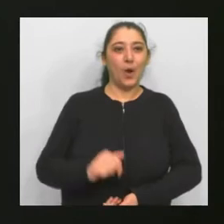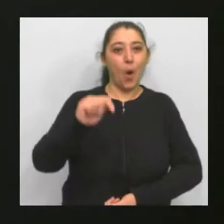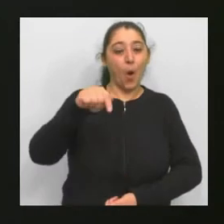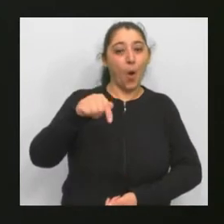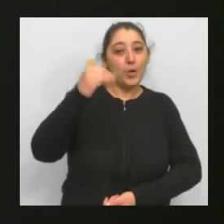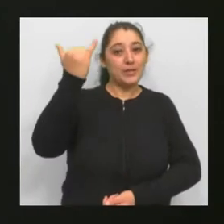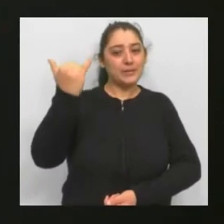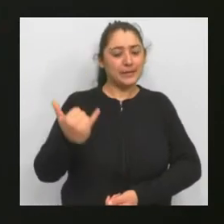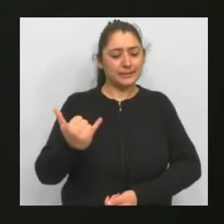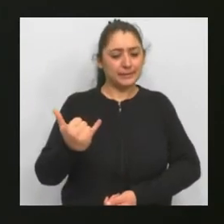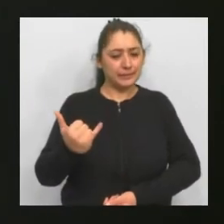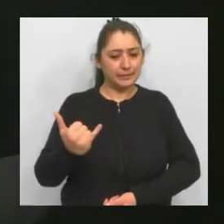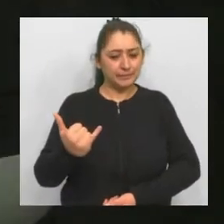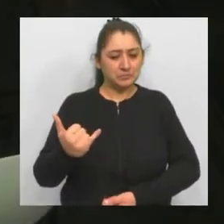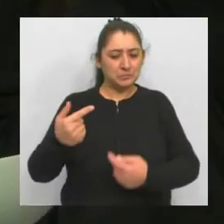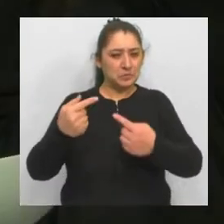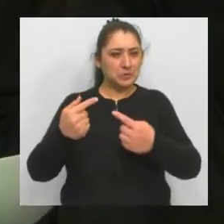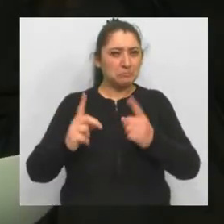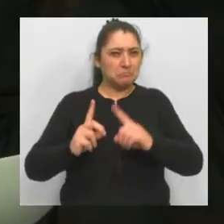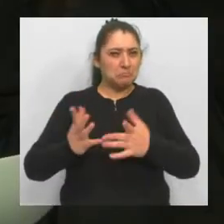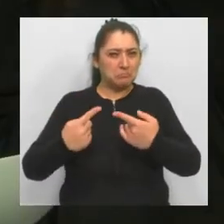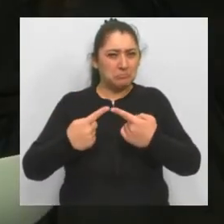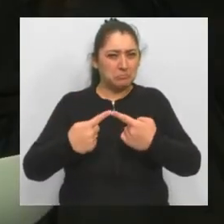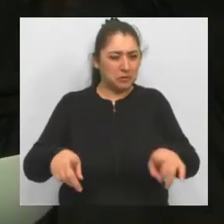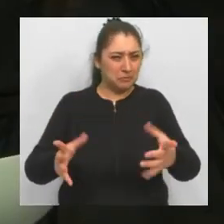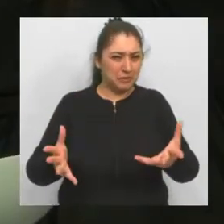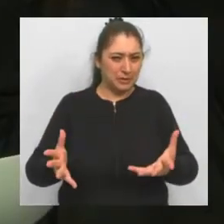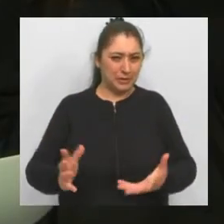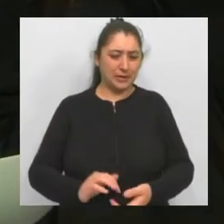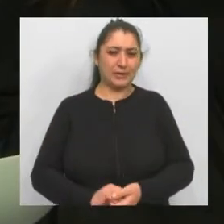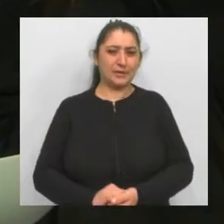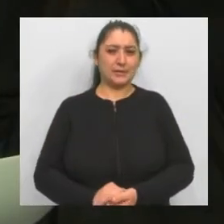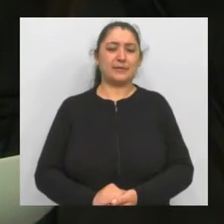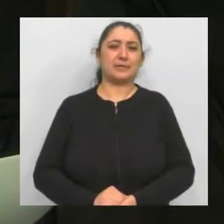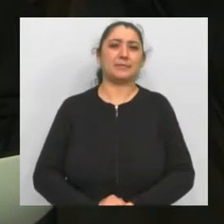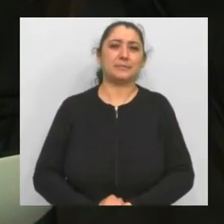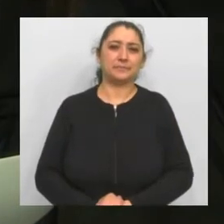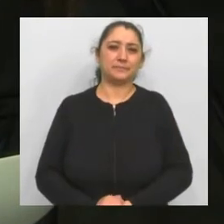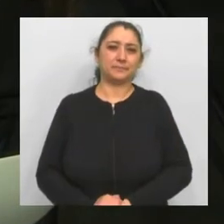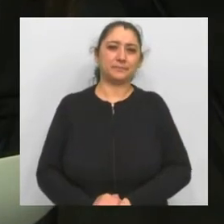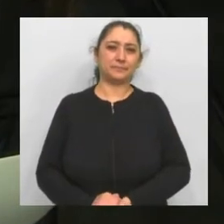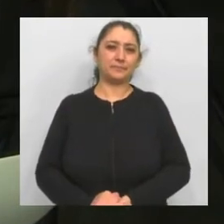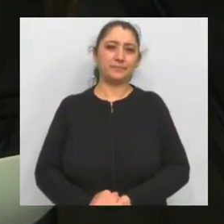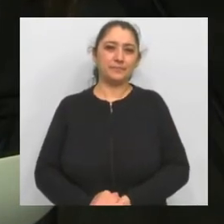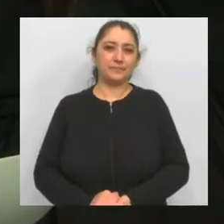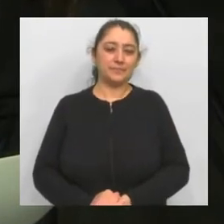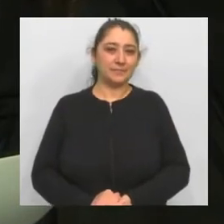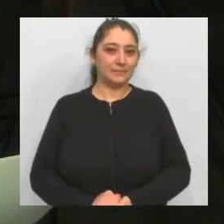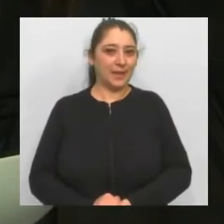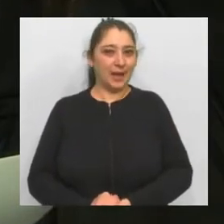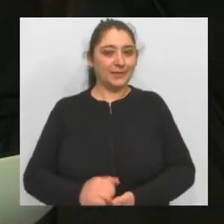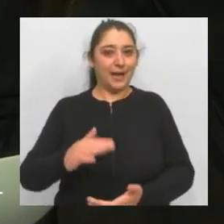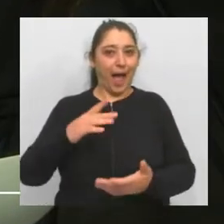tenemos una realidad diferente y yo sé que ustedes están trabajando en esa realidad diferente, ¿no? Ha sido todo un